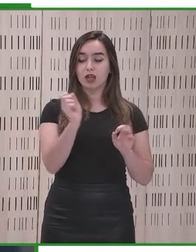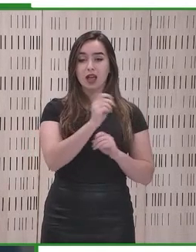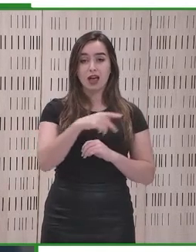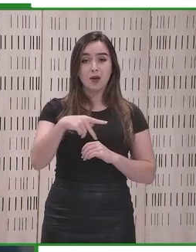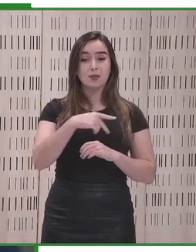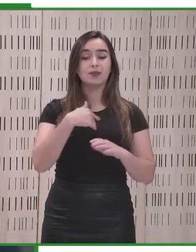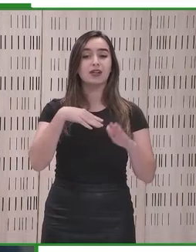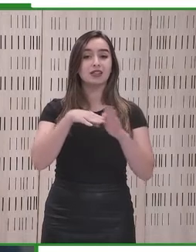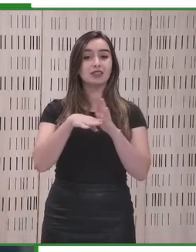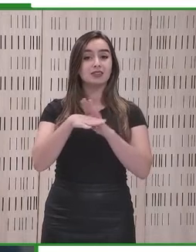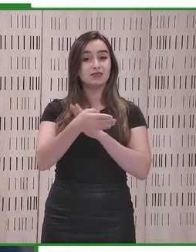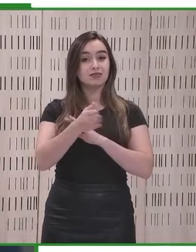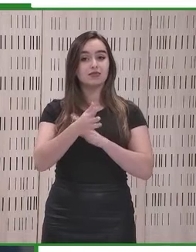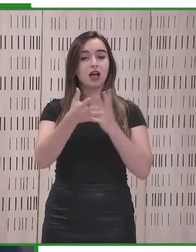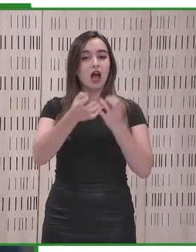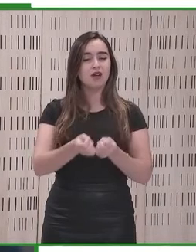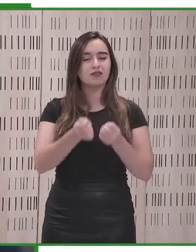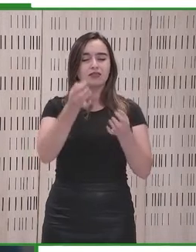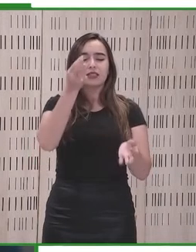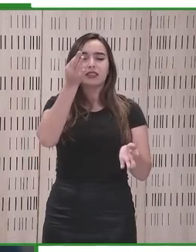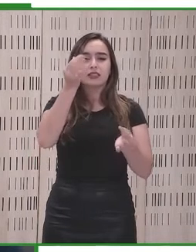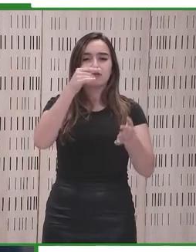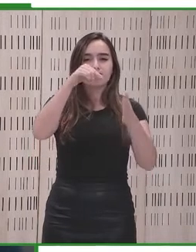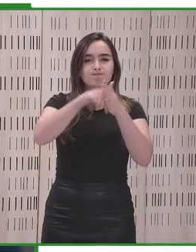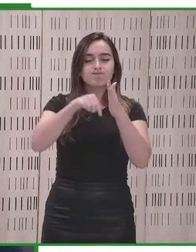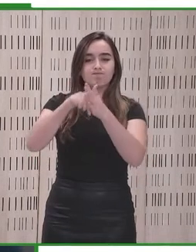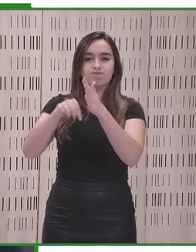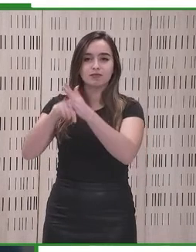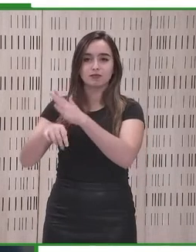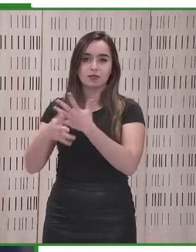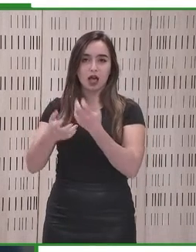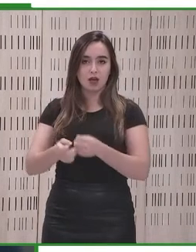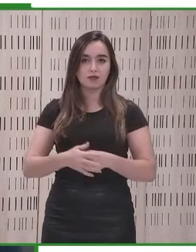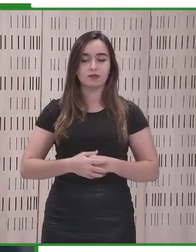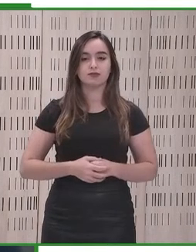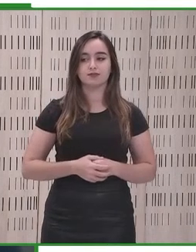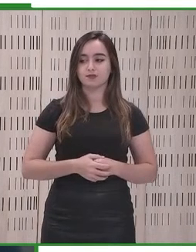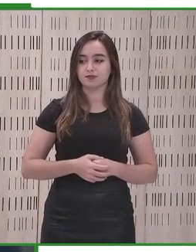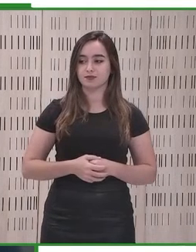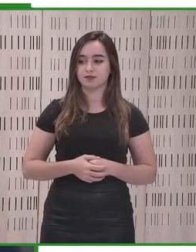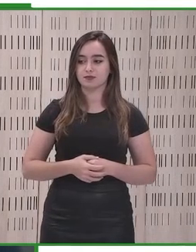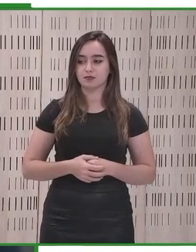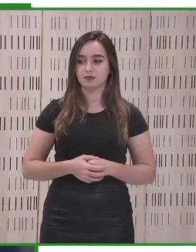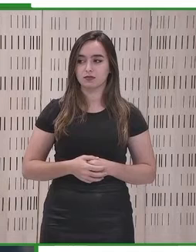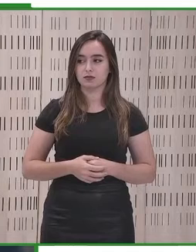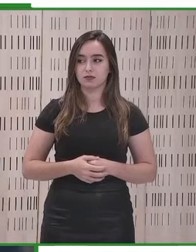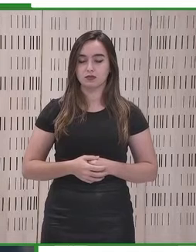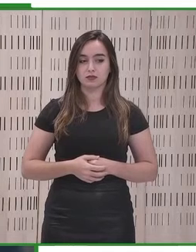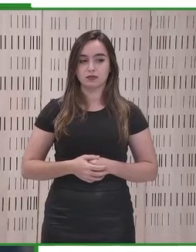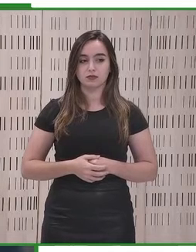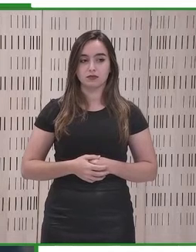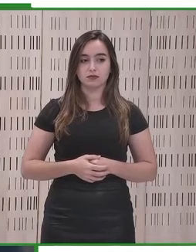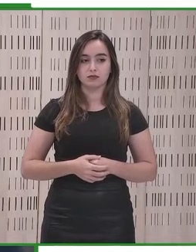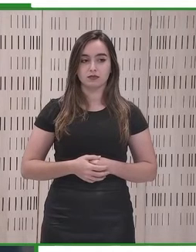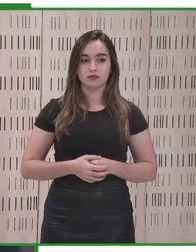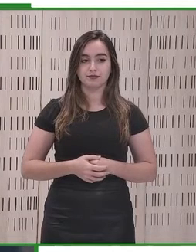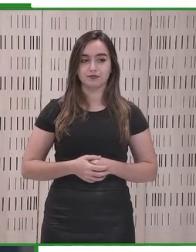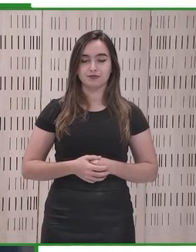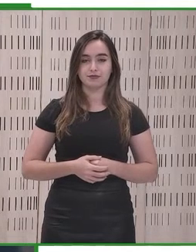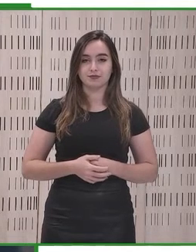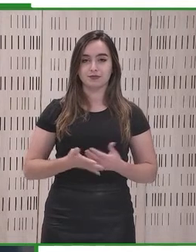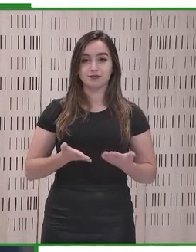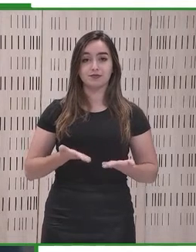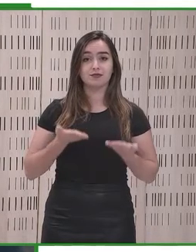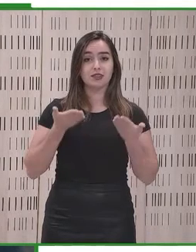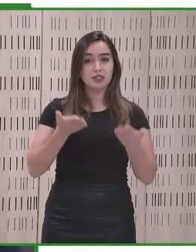Es decir, la Ley de Accesibilidad, como vemos, contiene requisitos muy